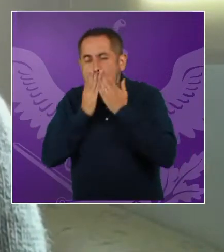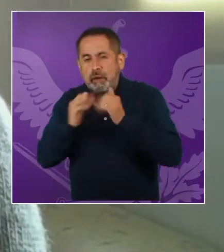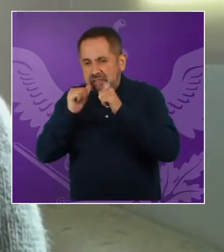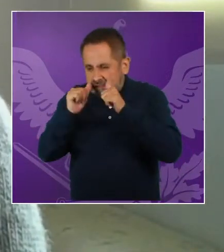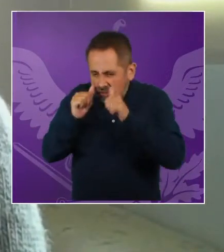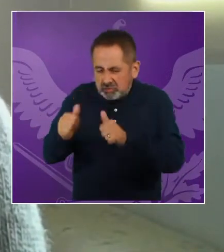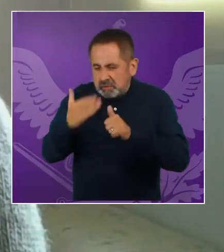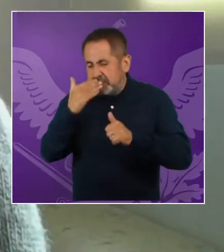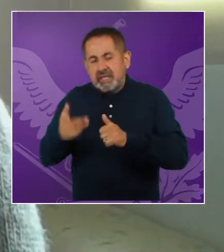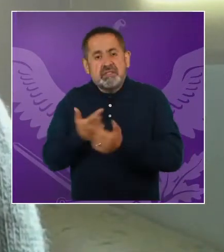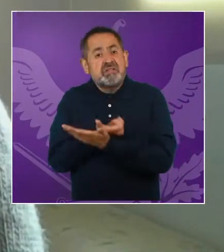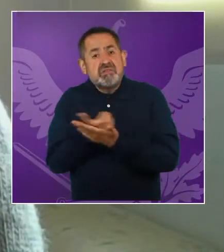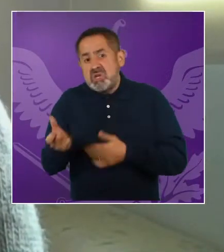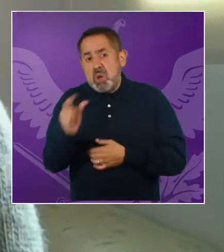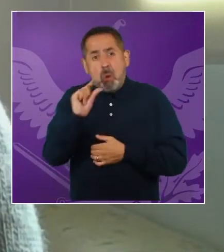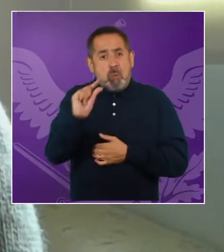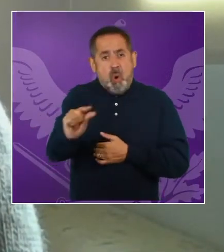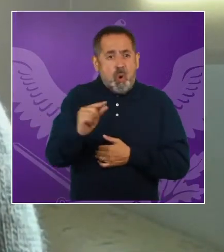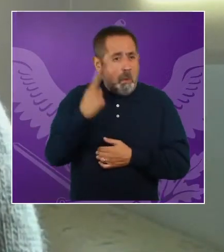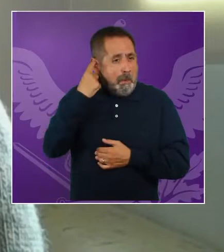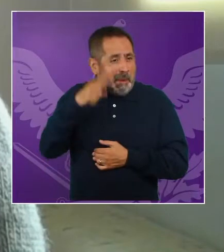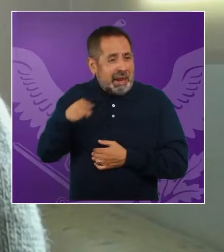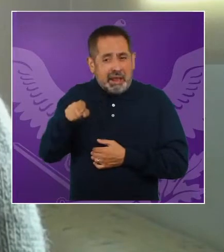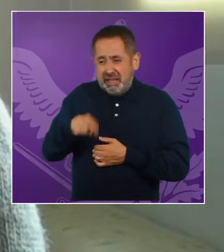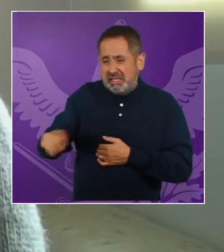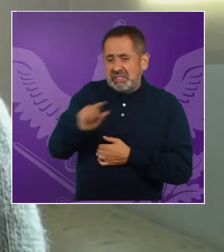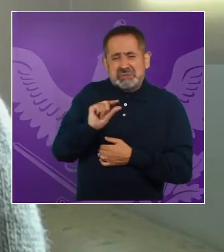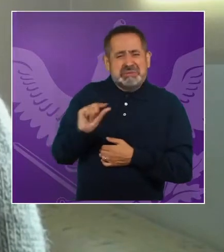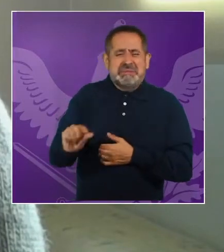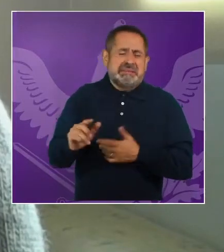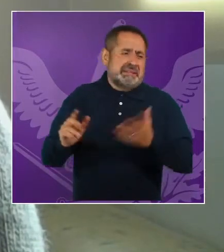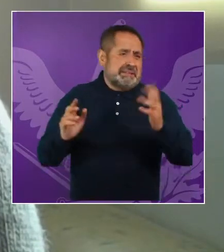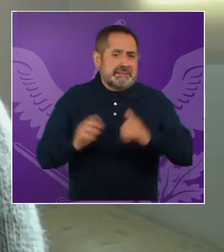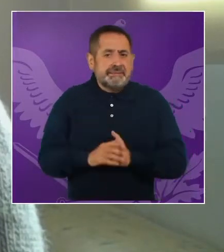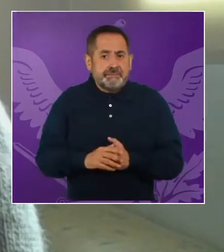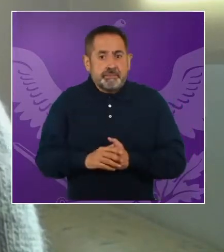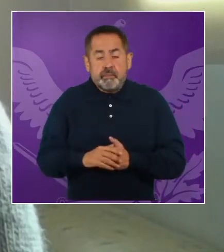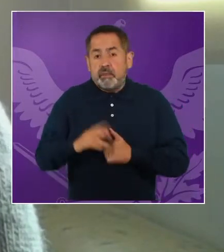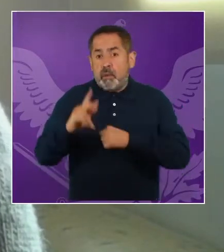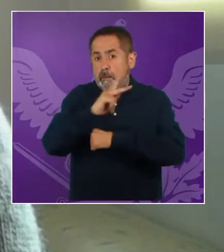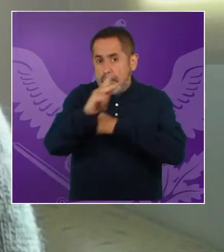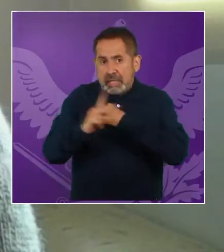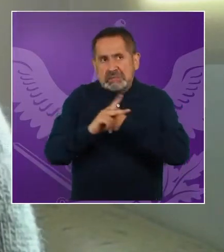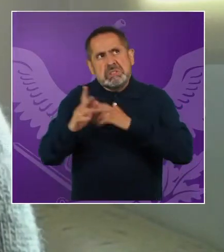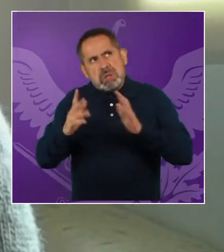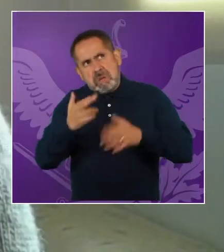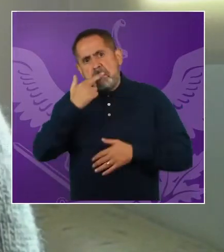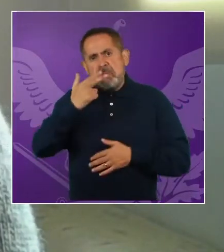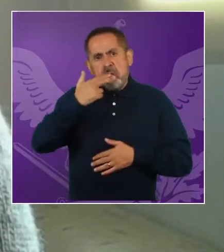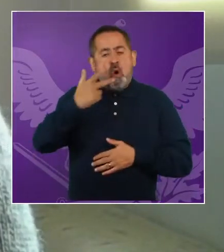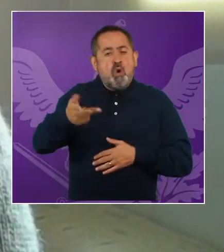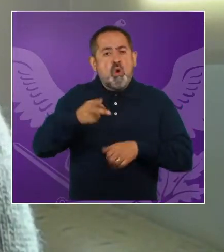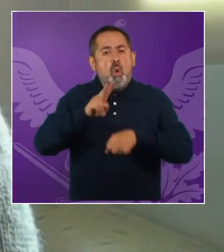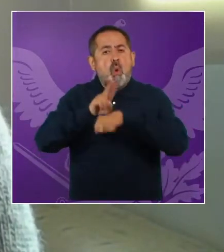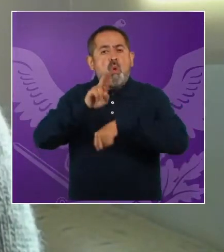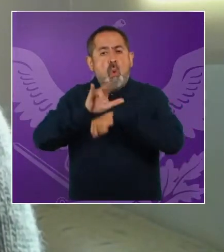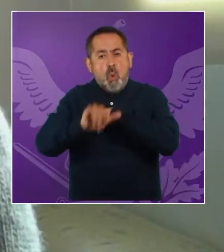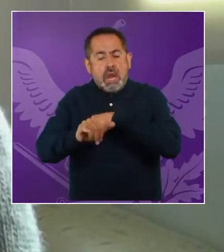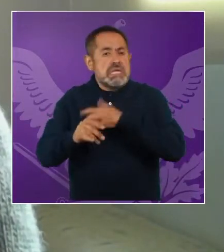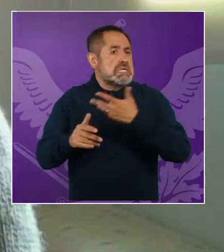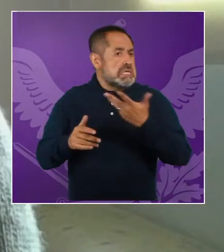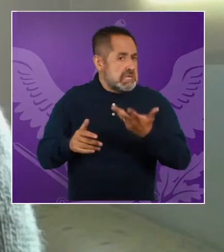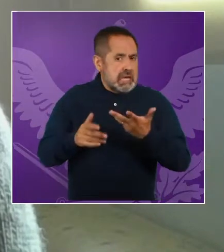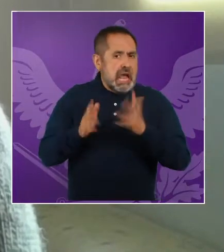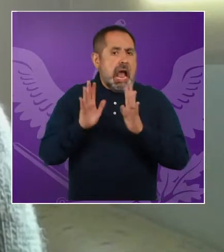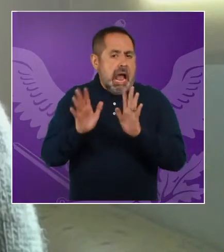informalidad y malas condiciones de trabajo y malos salarios o bajos salarios. Podríamos decir que los países que más